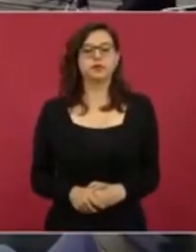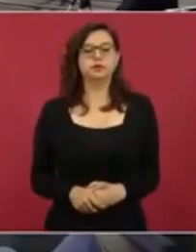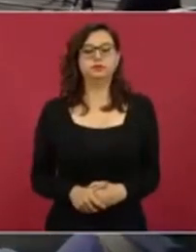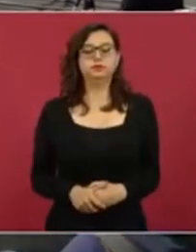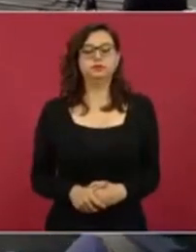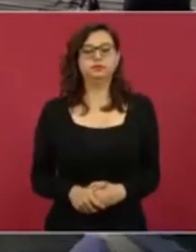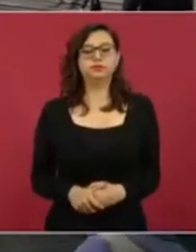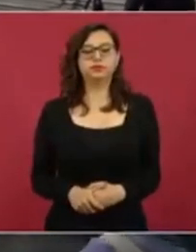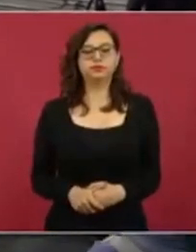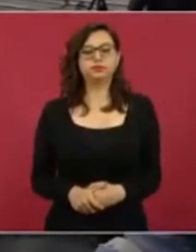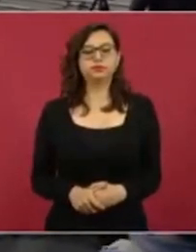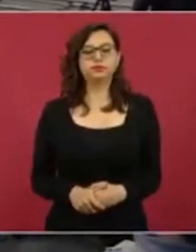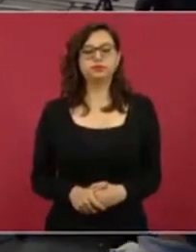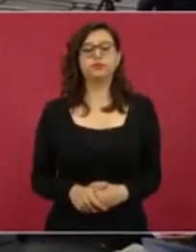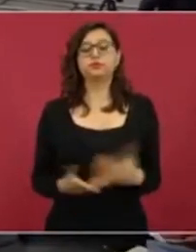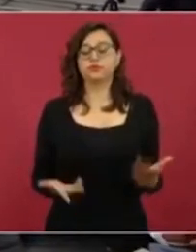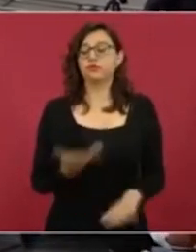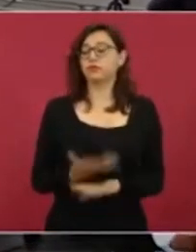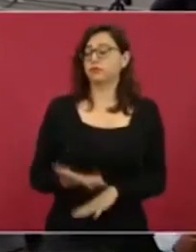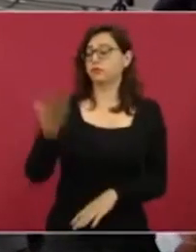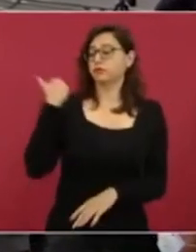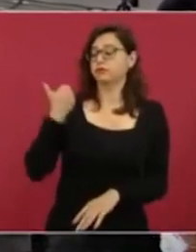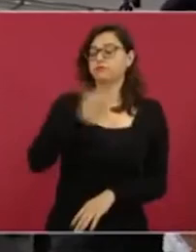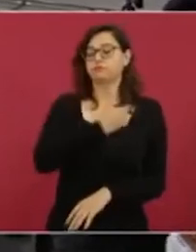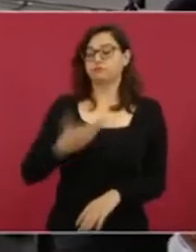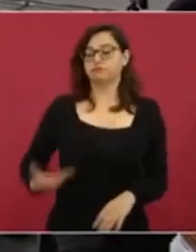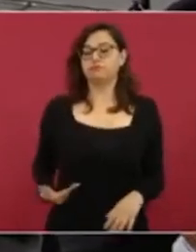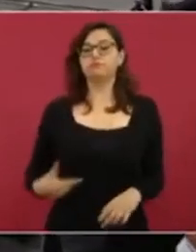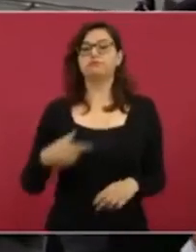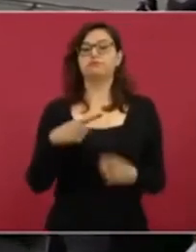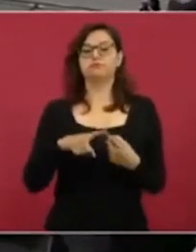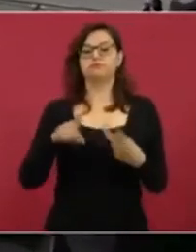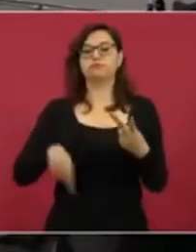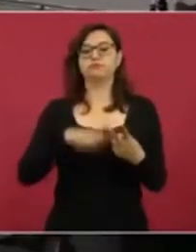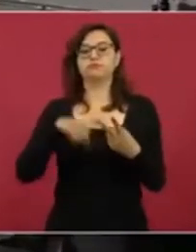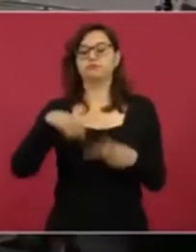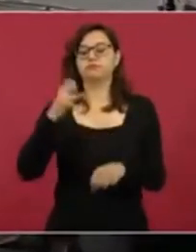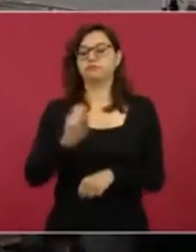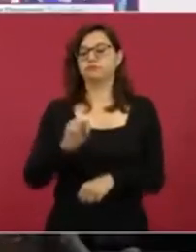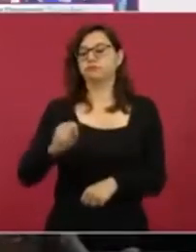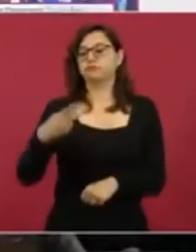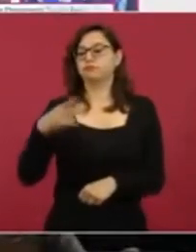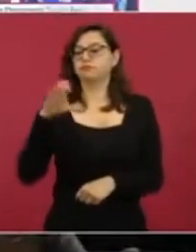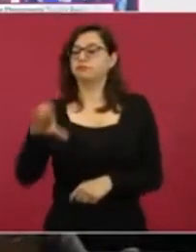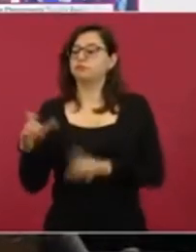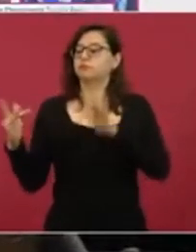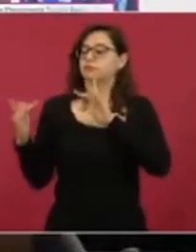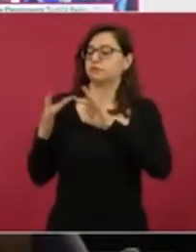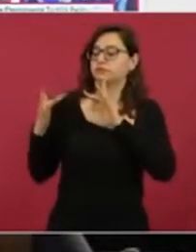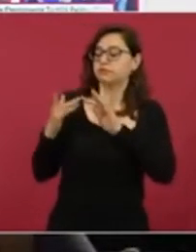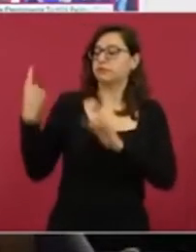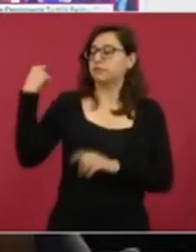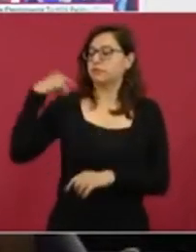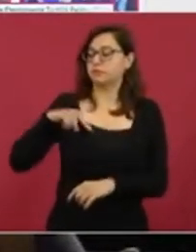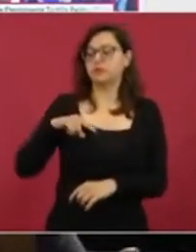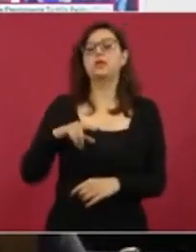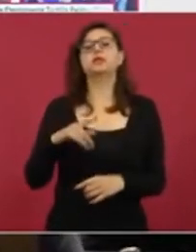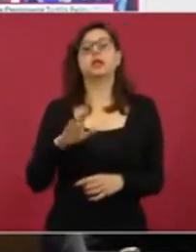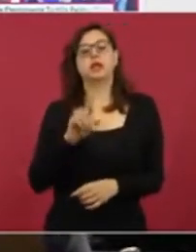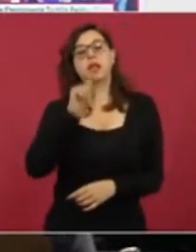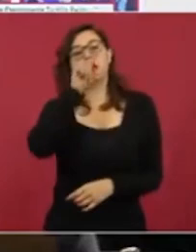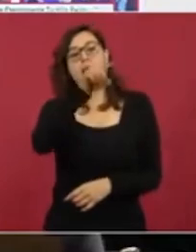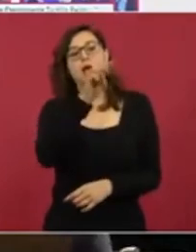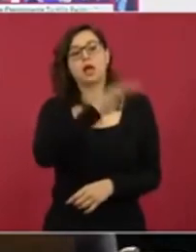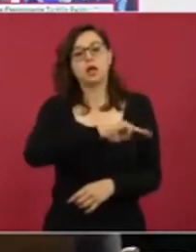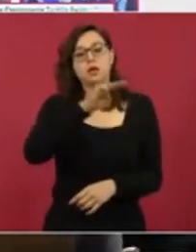Isela, desde el primer momento entablamos comunicación con el fiscal general de Michoacán, Adrián López,